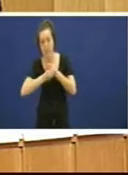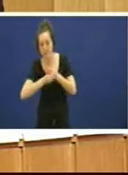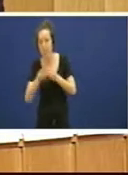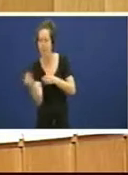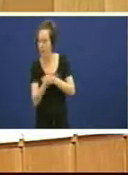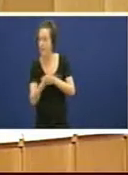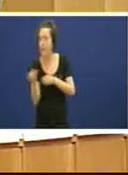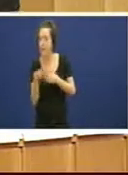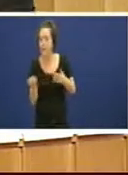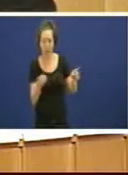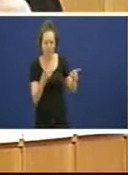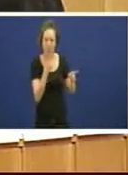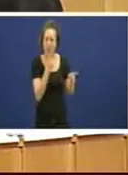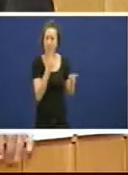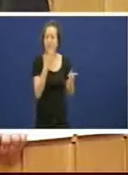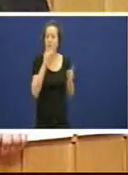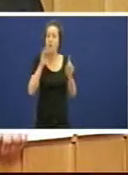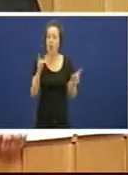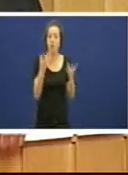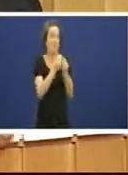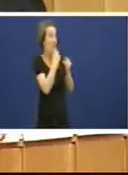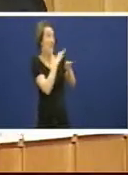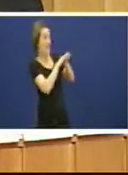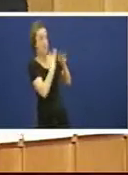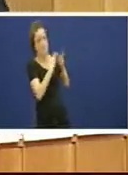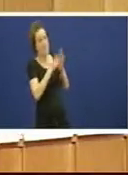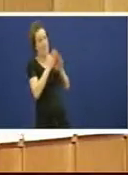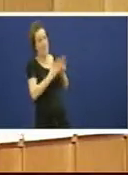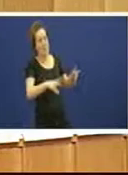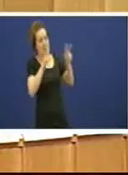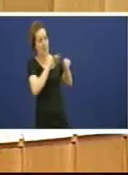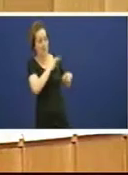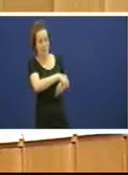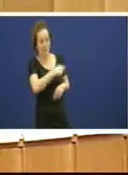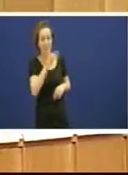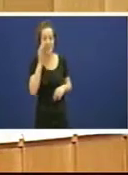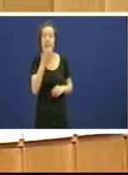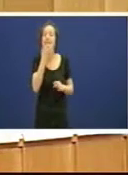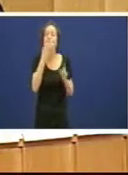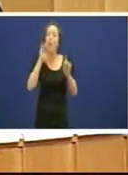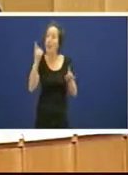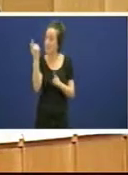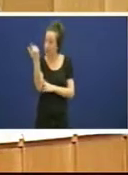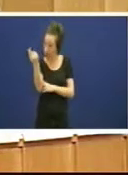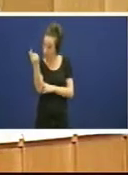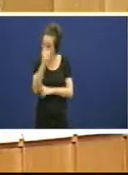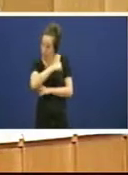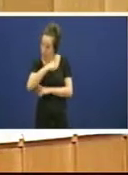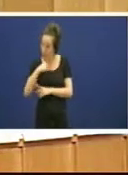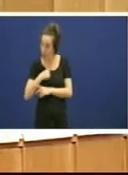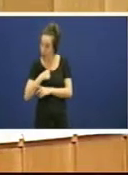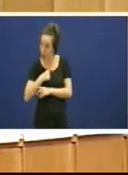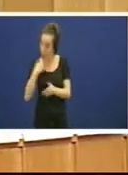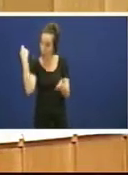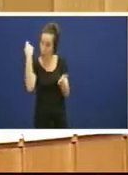cando entre capital privado xa remato un segundo señora presidenta cando entre capital privado xa veremos de constituir a